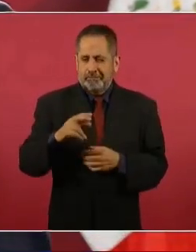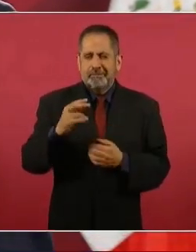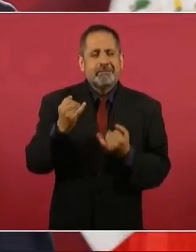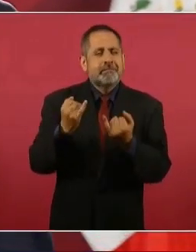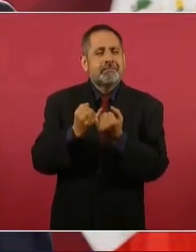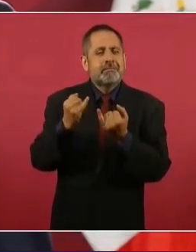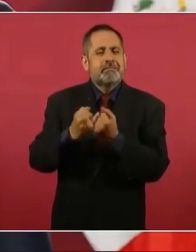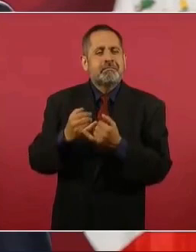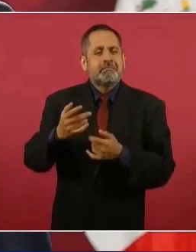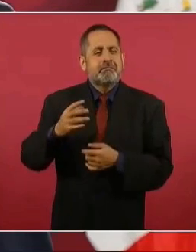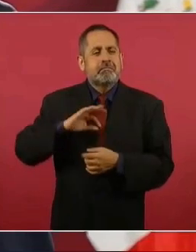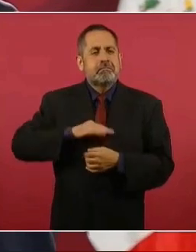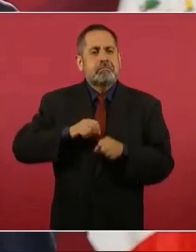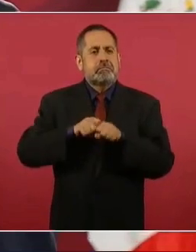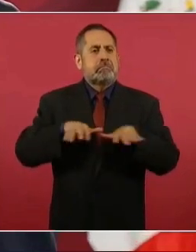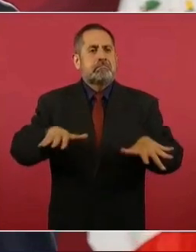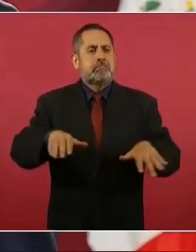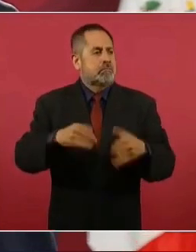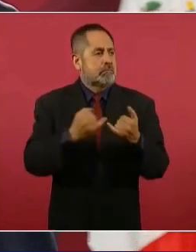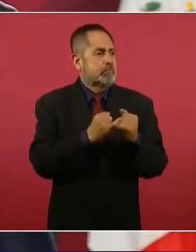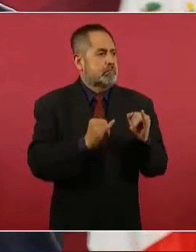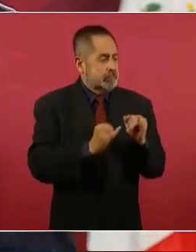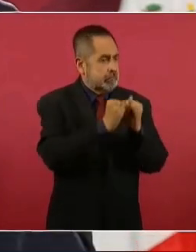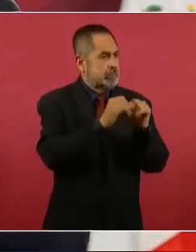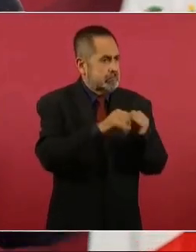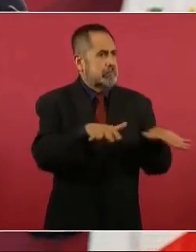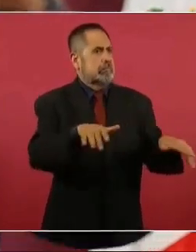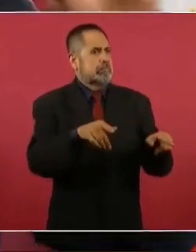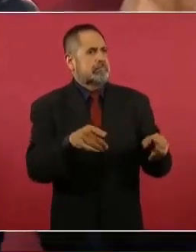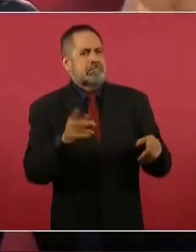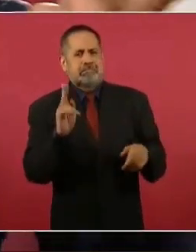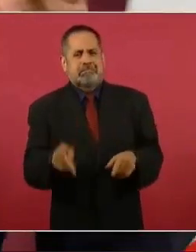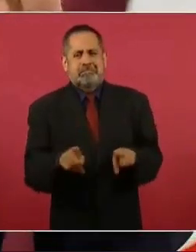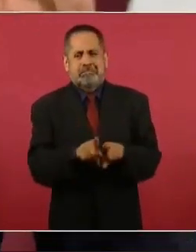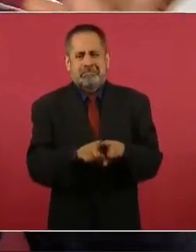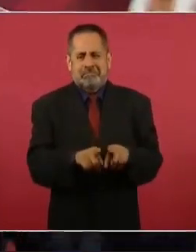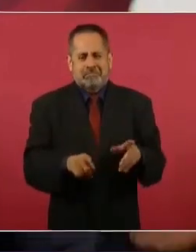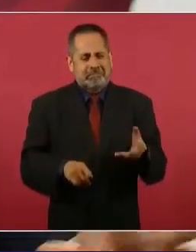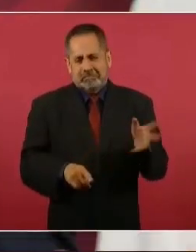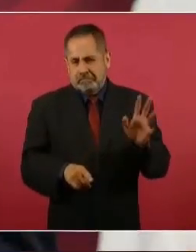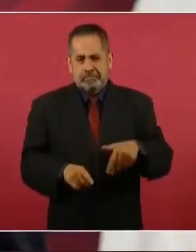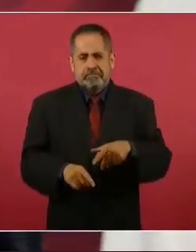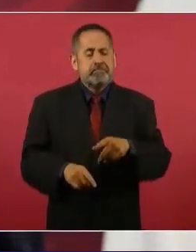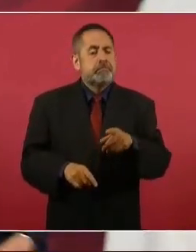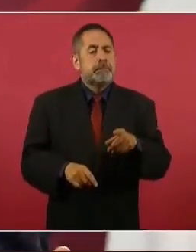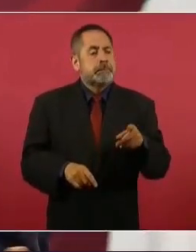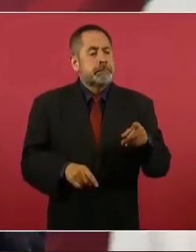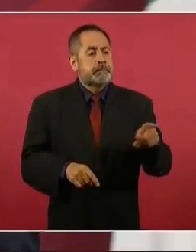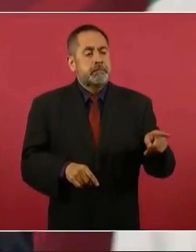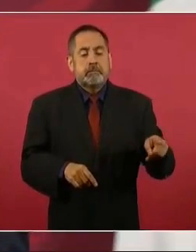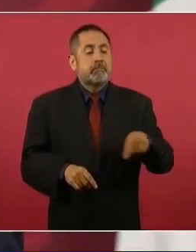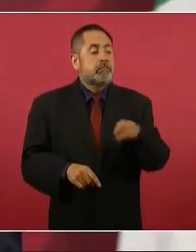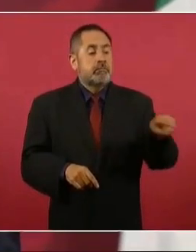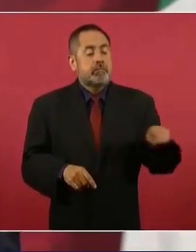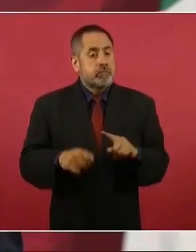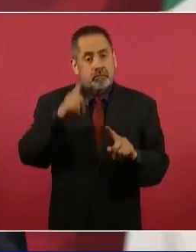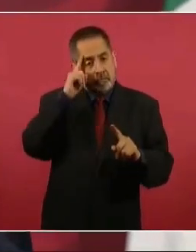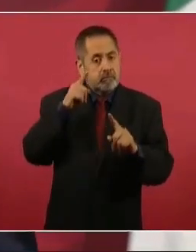tenían el propósito de desmantelar